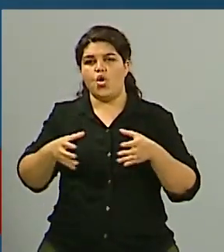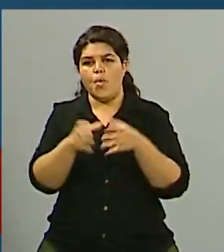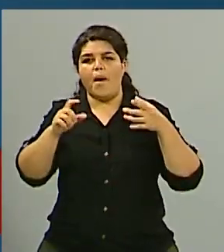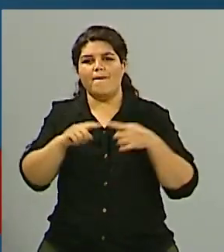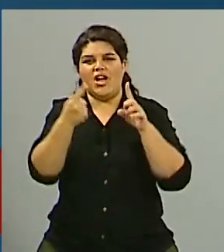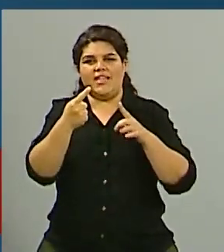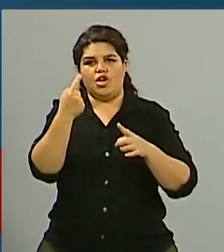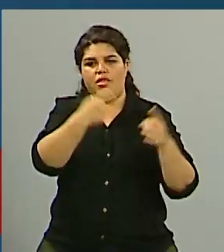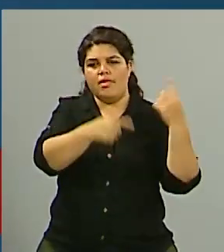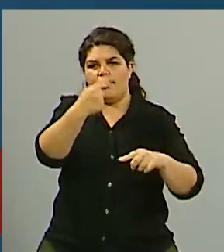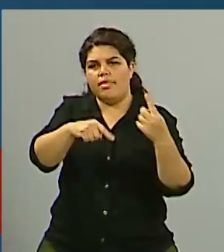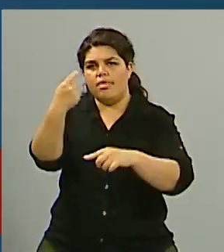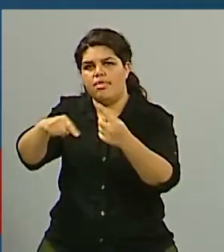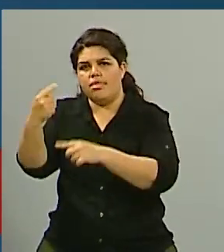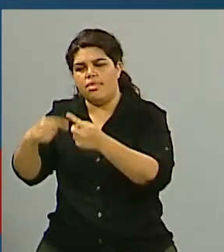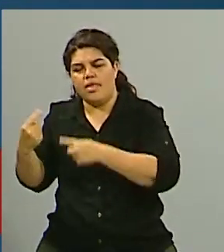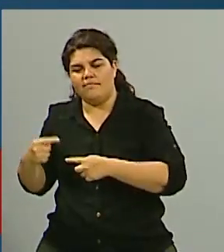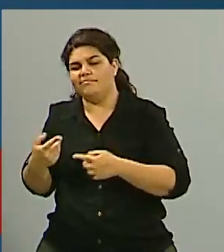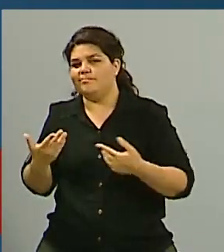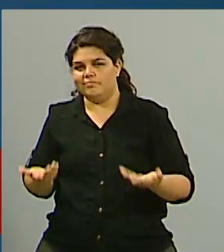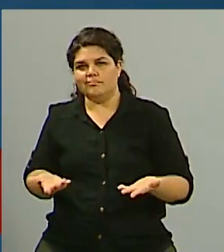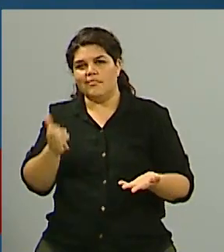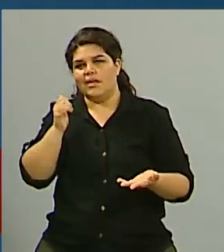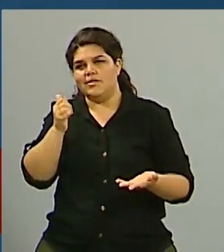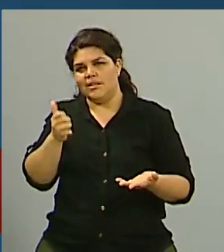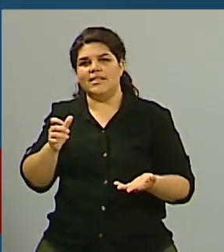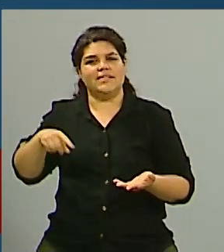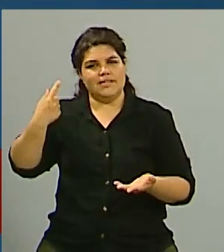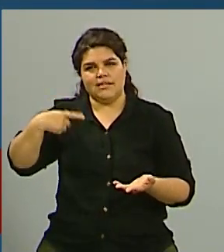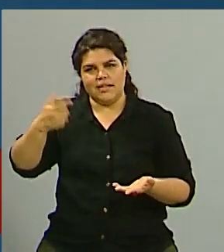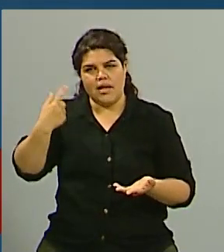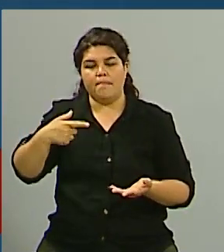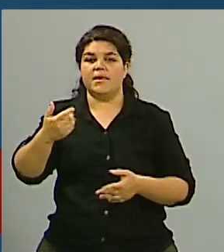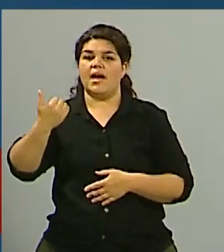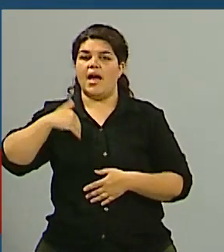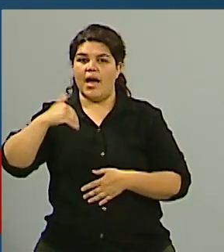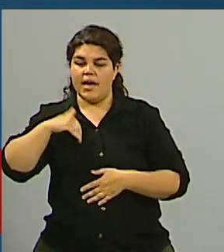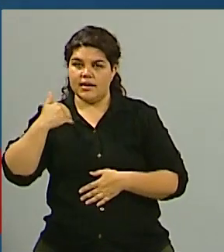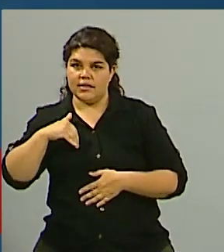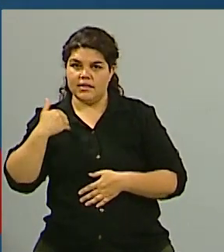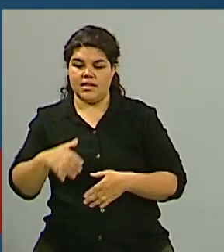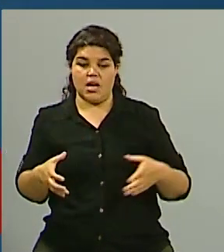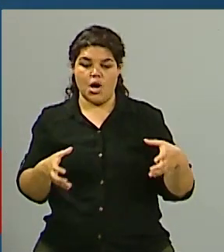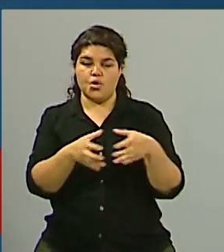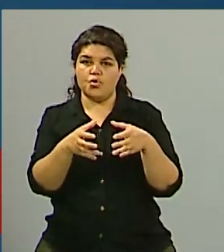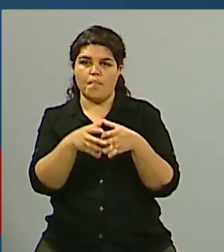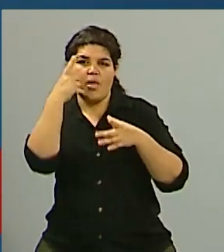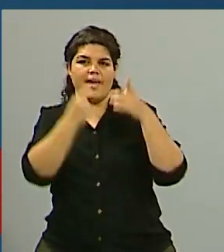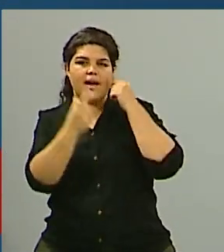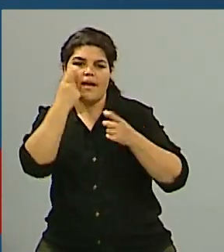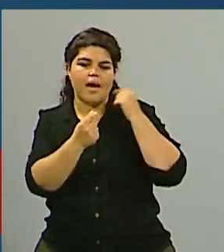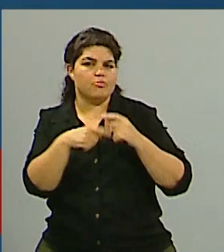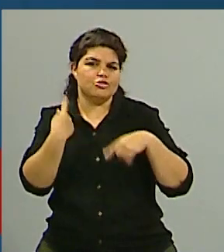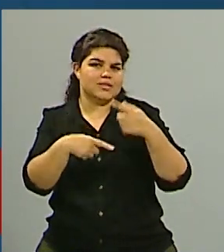la Argentina, los gobiernos han sostenido la posición de reclamo por la cuestión Malvinas, no